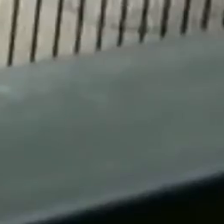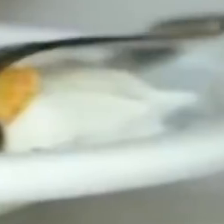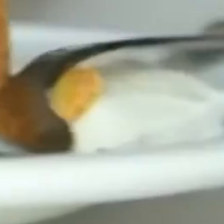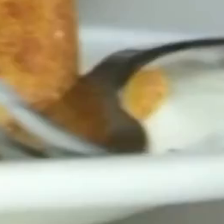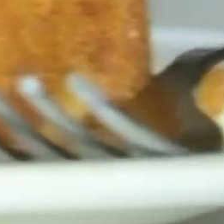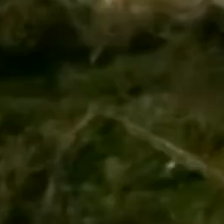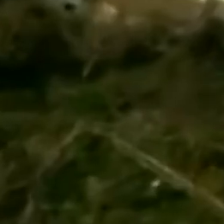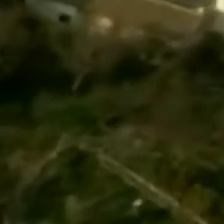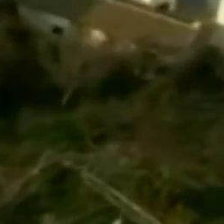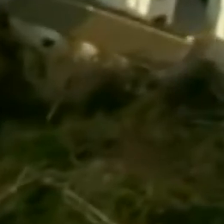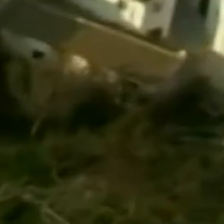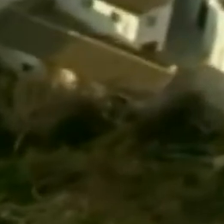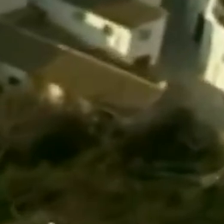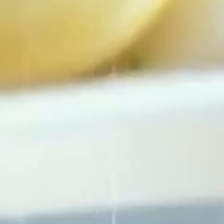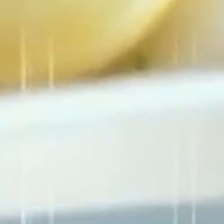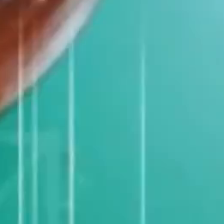Recorreremos tus calles